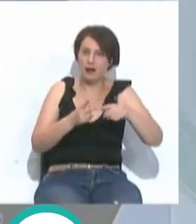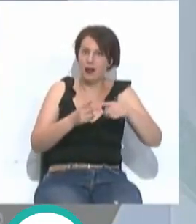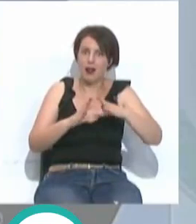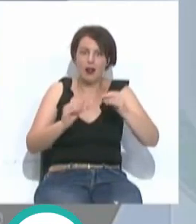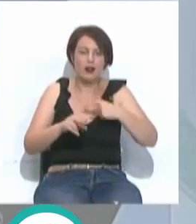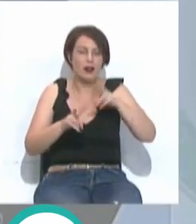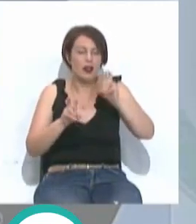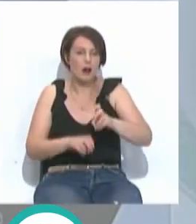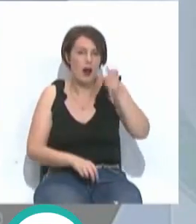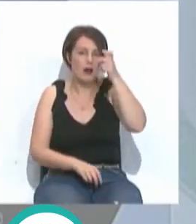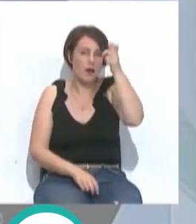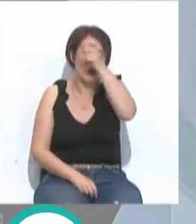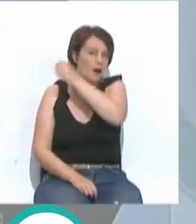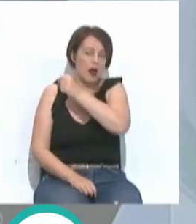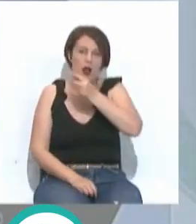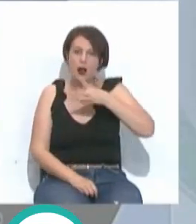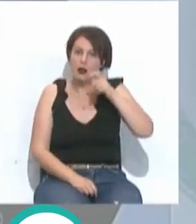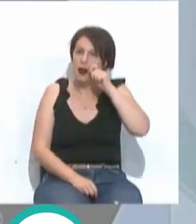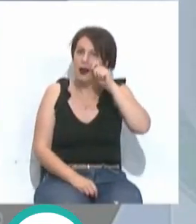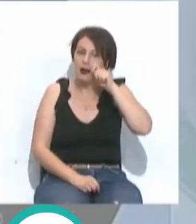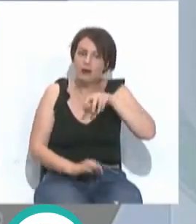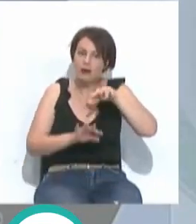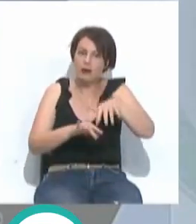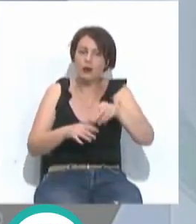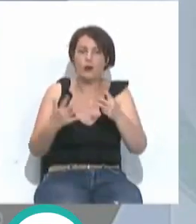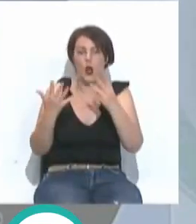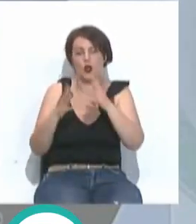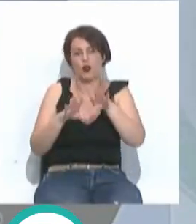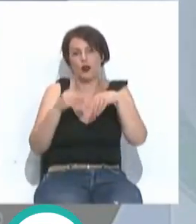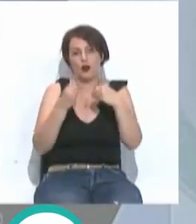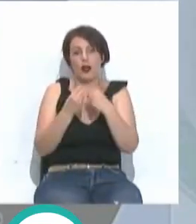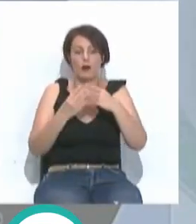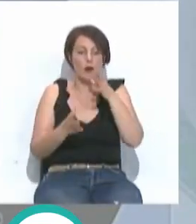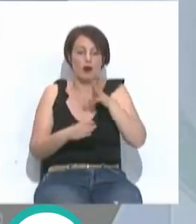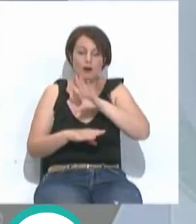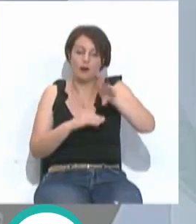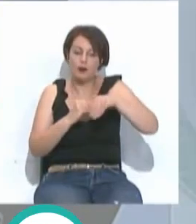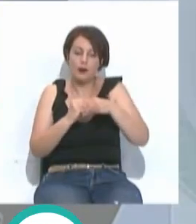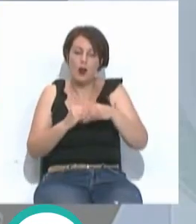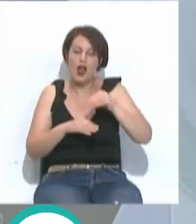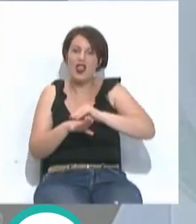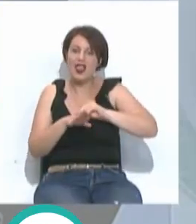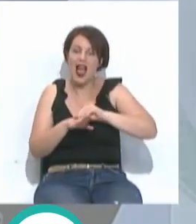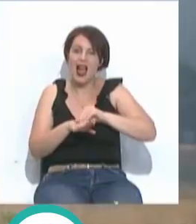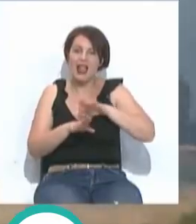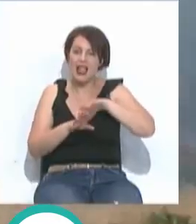andaluz en cuanto al número de municipios turísticos, con ocho en total tras añadirse Zahara de la Sierra.